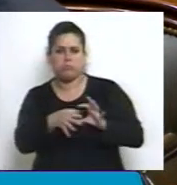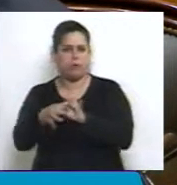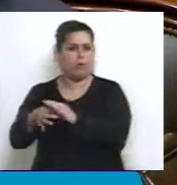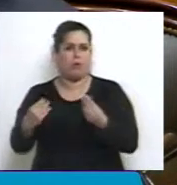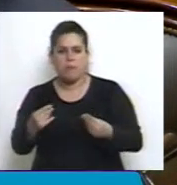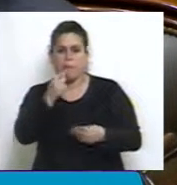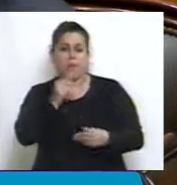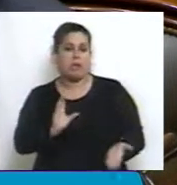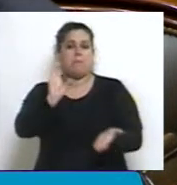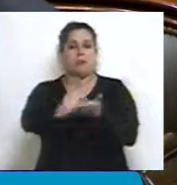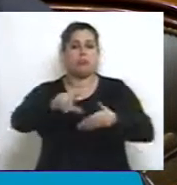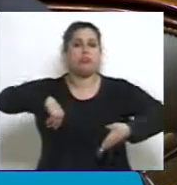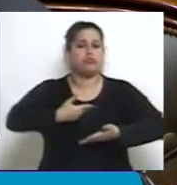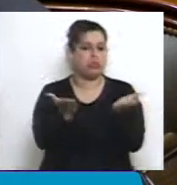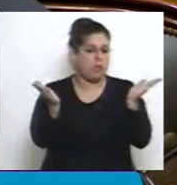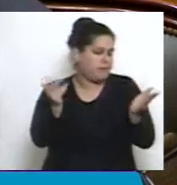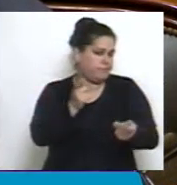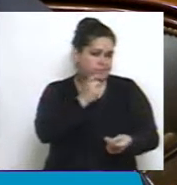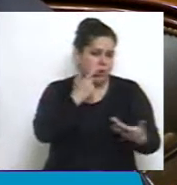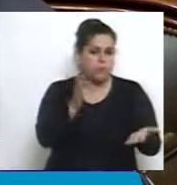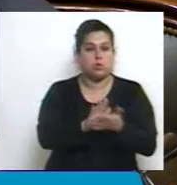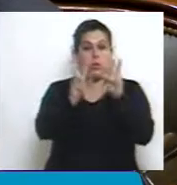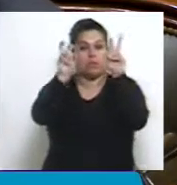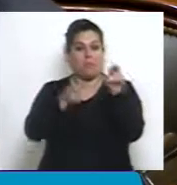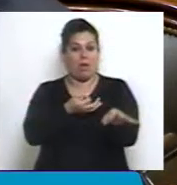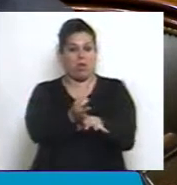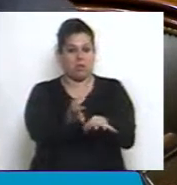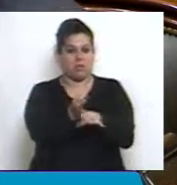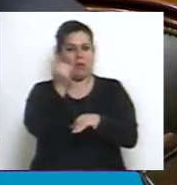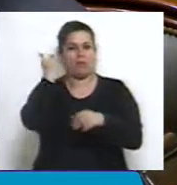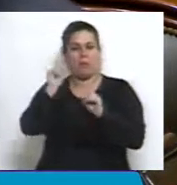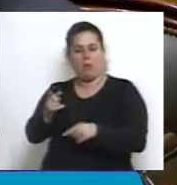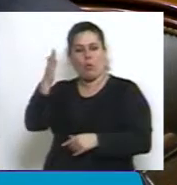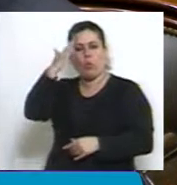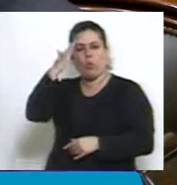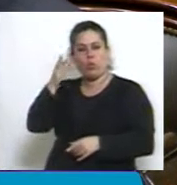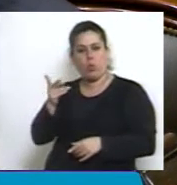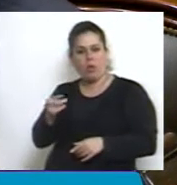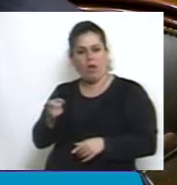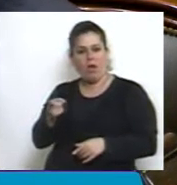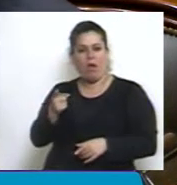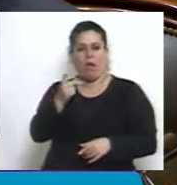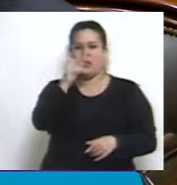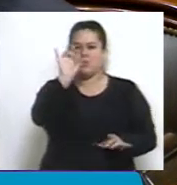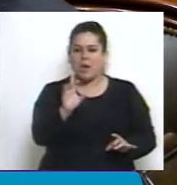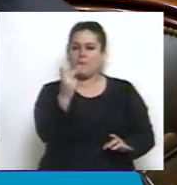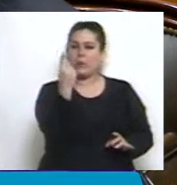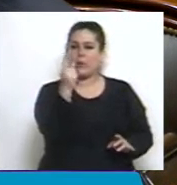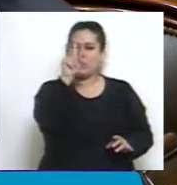inversión social, en materia de educación y cultura, establece solamente un incremento del 21